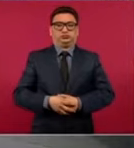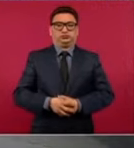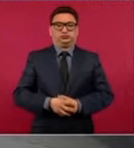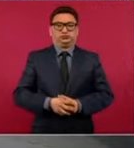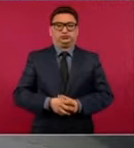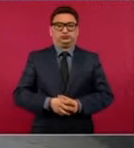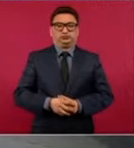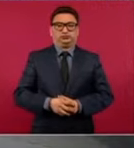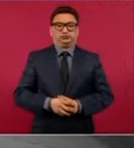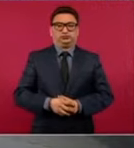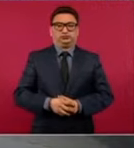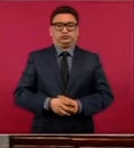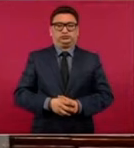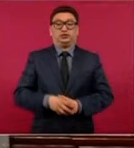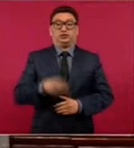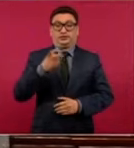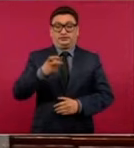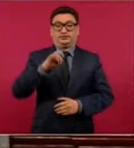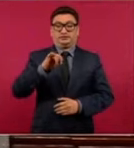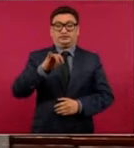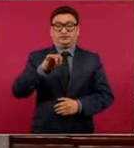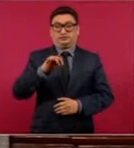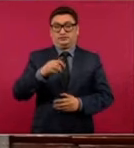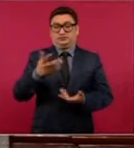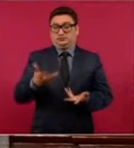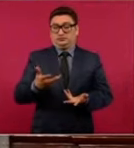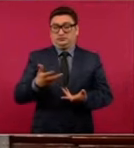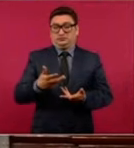Sí, es el mundo al revés, o sea,